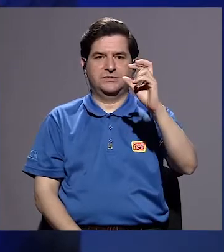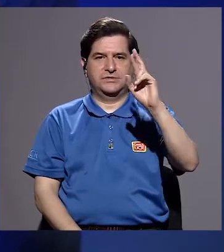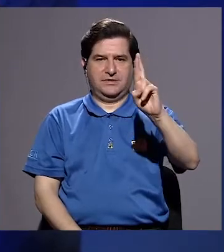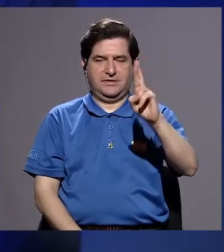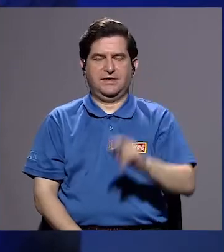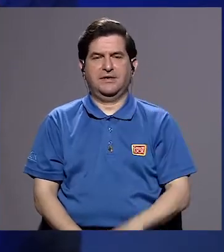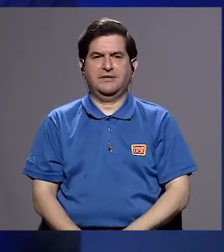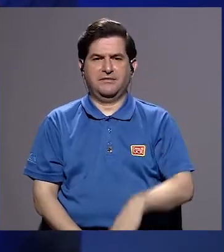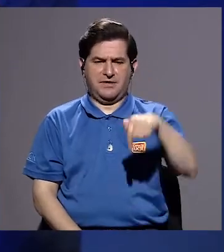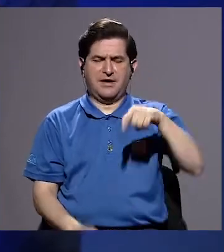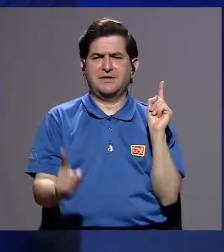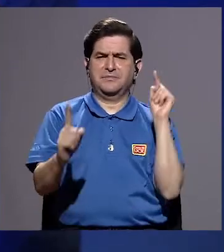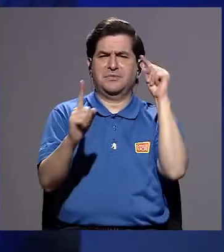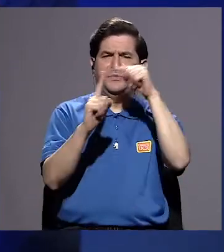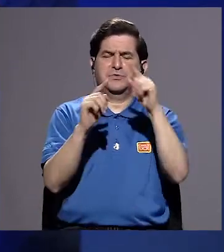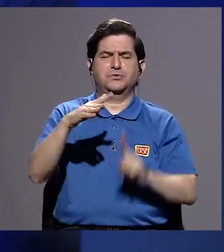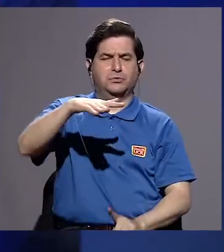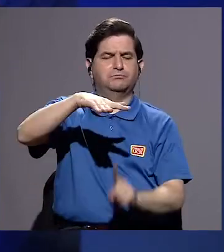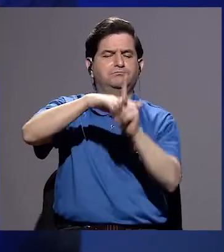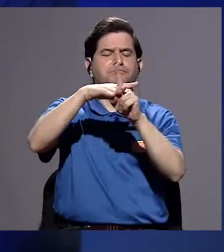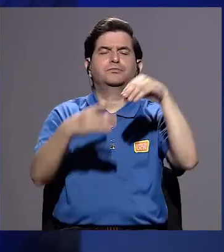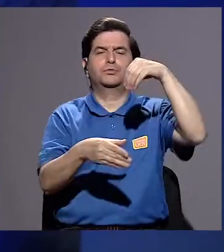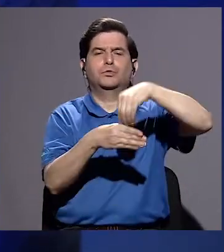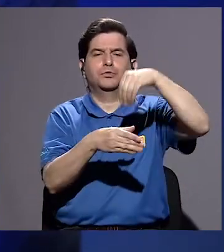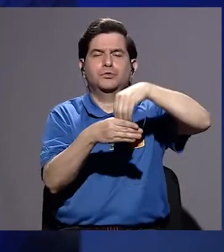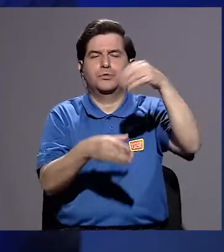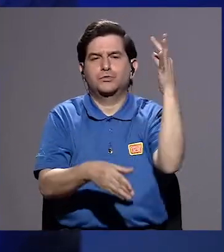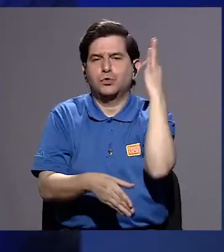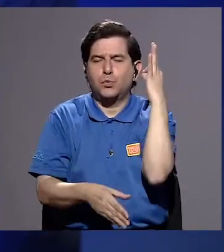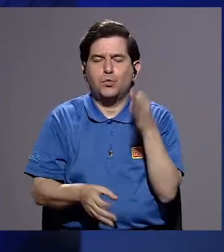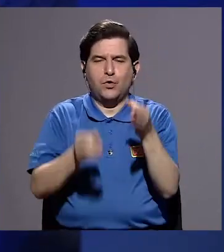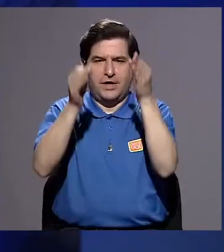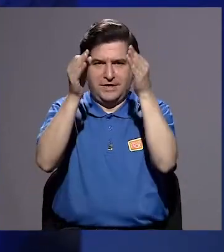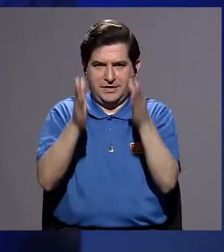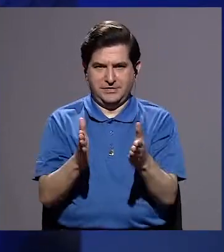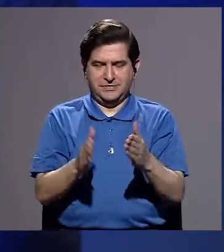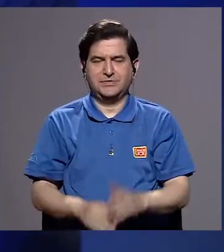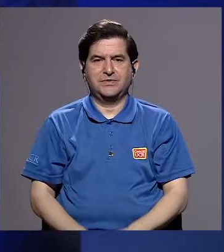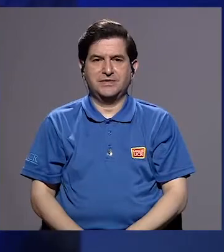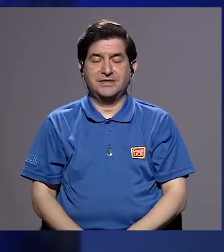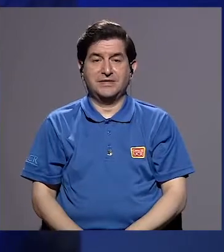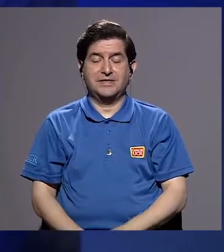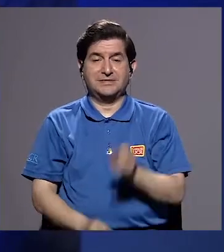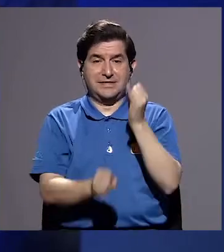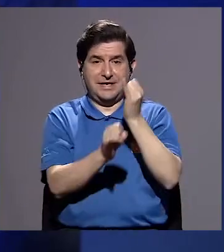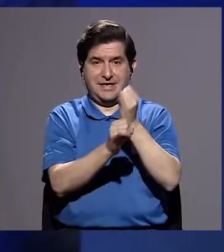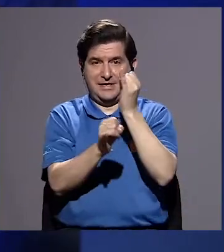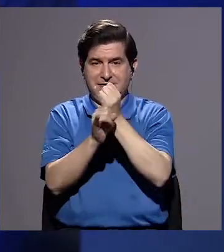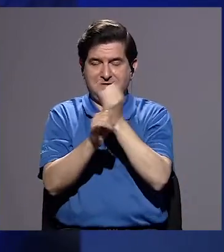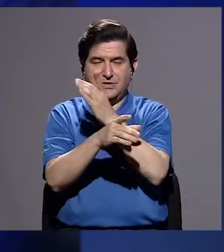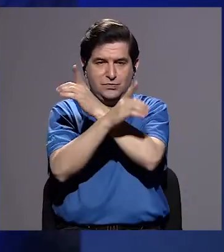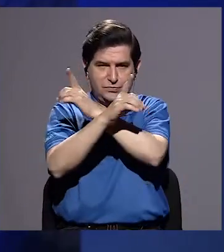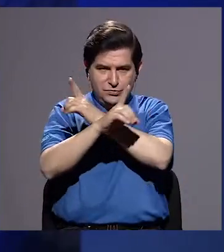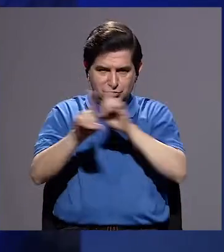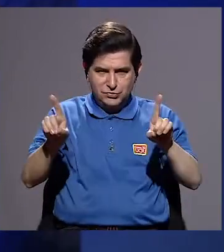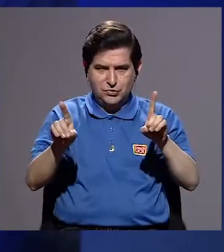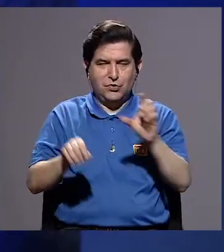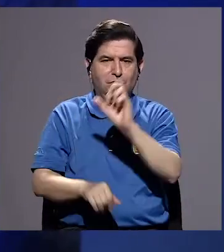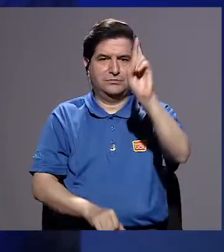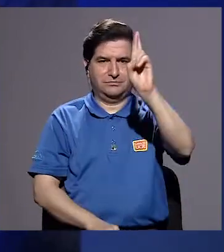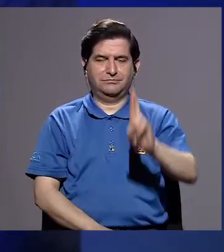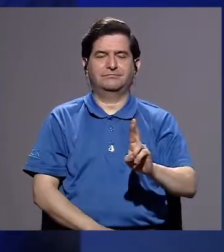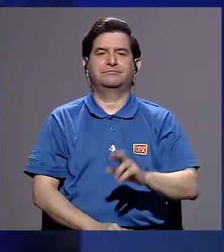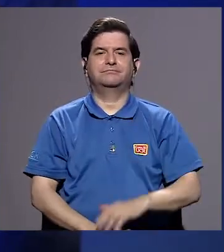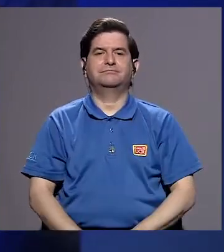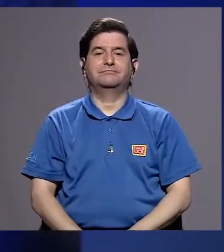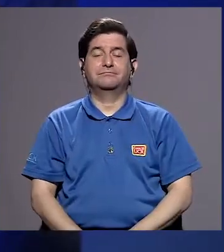Costa Rica, que tiene como fin visibilizar el aporte de las mujeres juristas a la institucionalidad democrática de